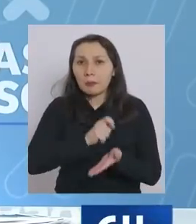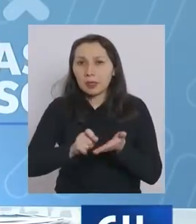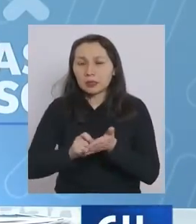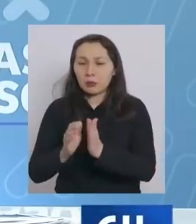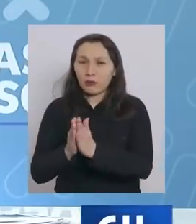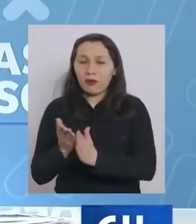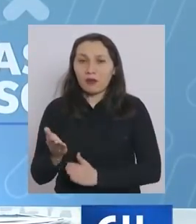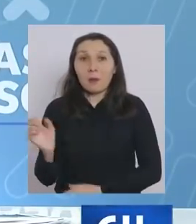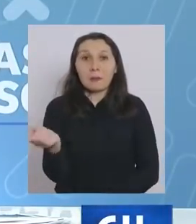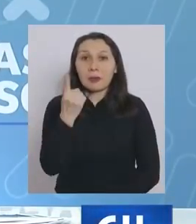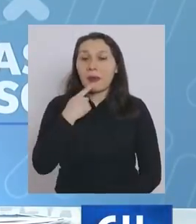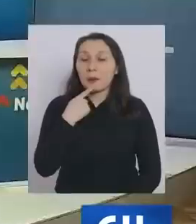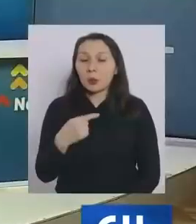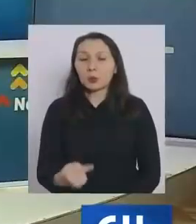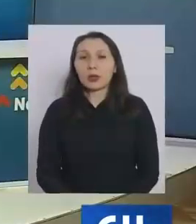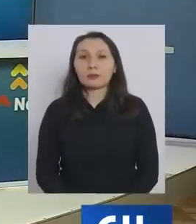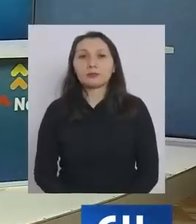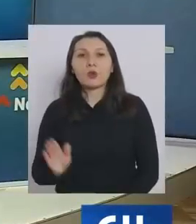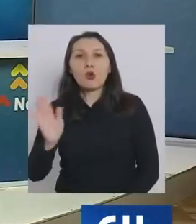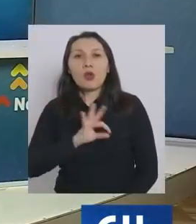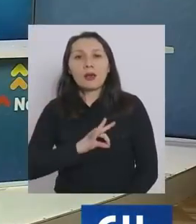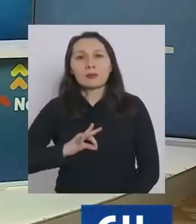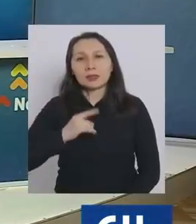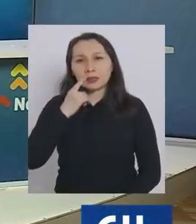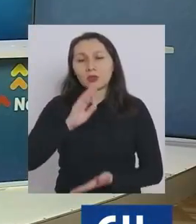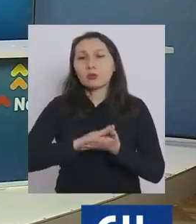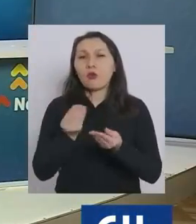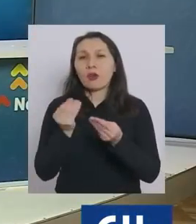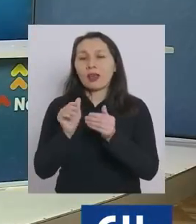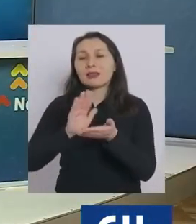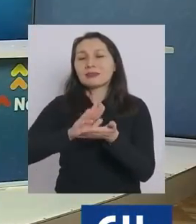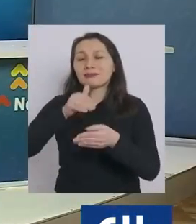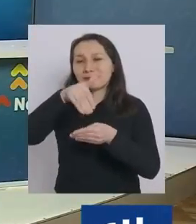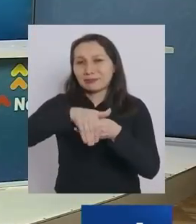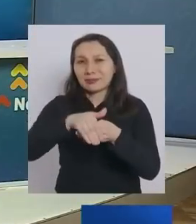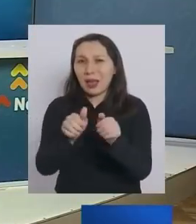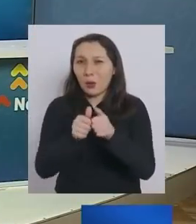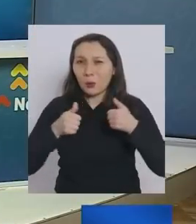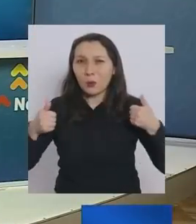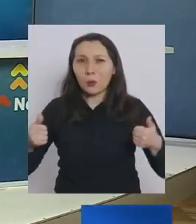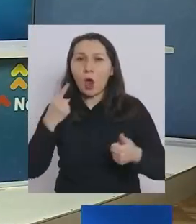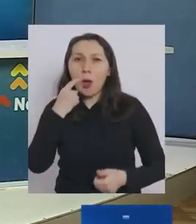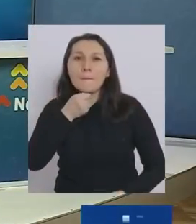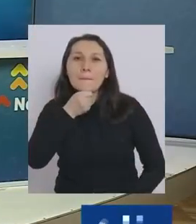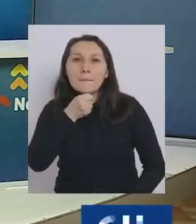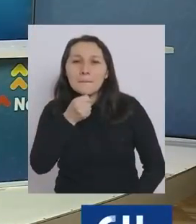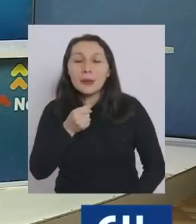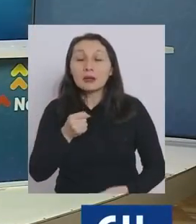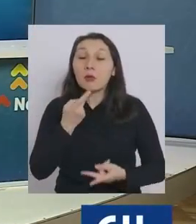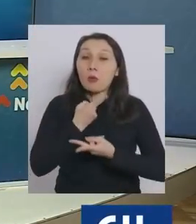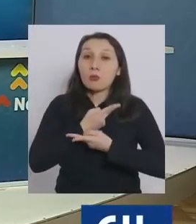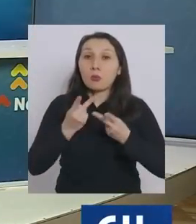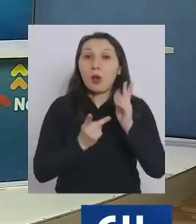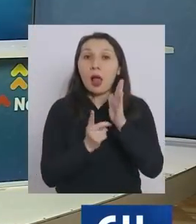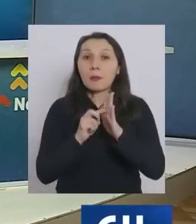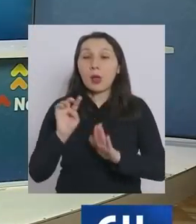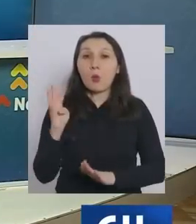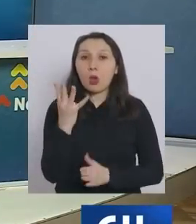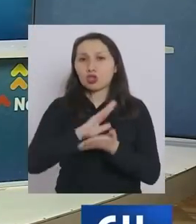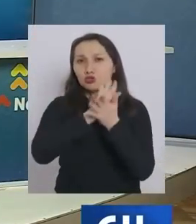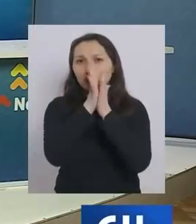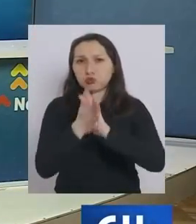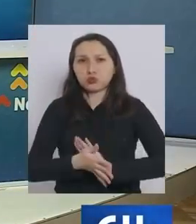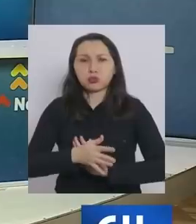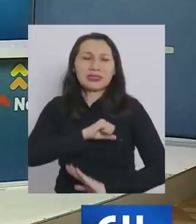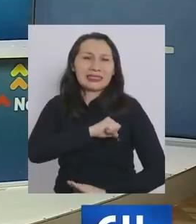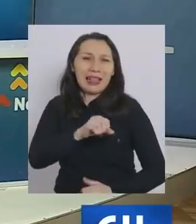por favor primera pregunta. Hola Ministro ¿cómo está? Buenas tardes autoridades. Lo primero es respecto al anuncio de esta fase 4 en toda la región